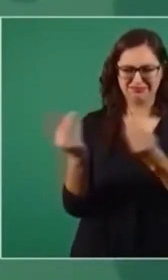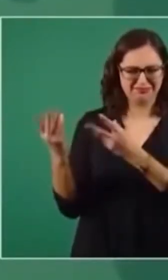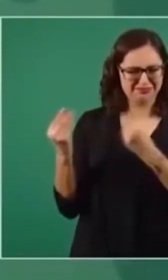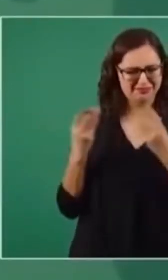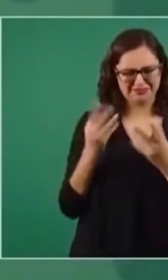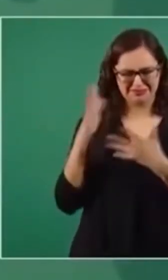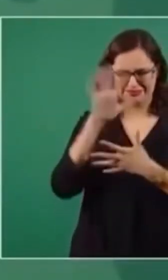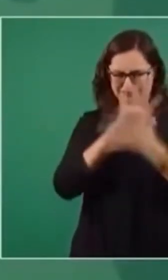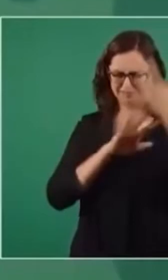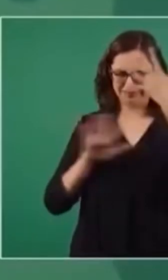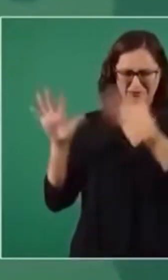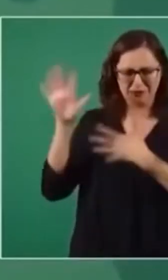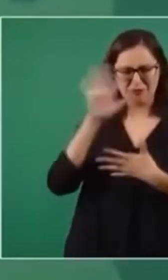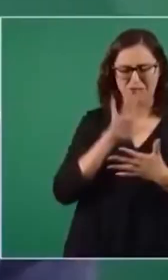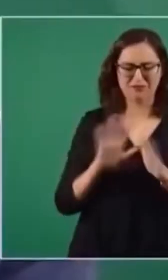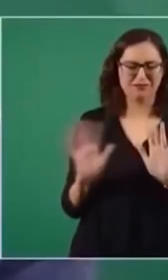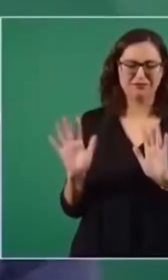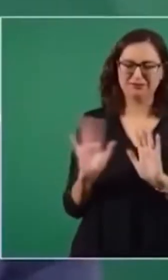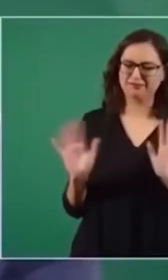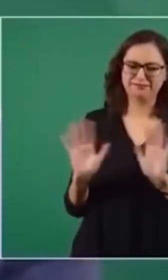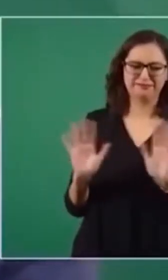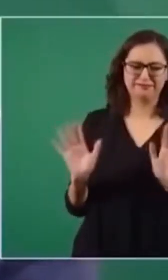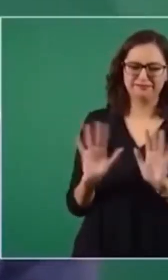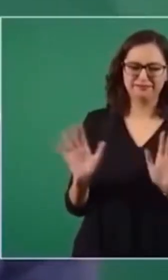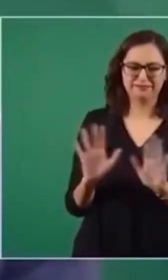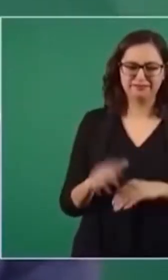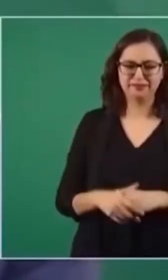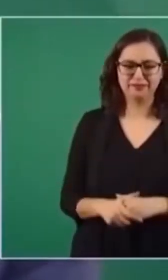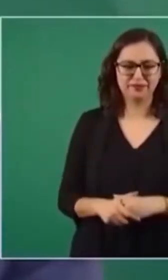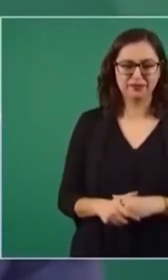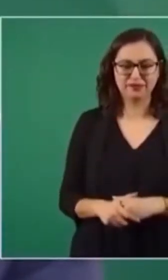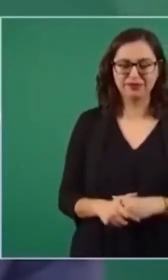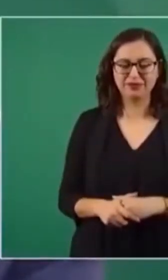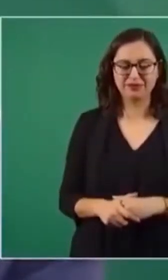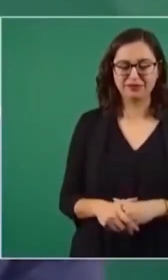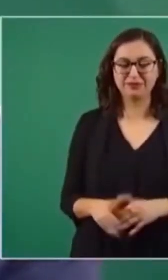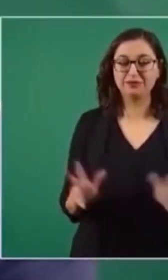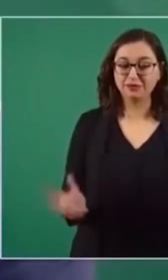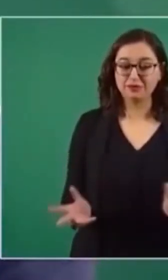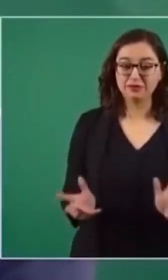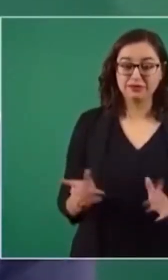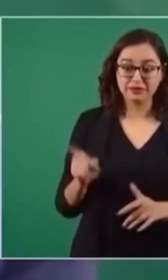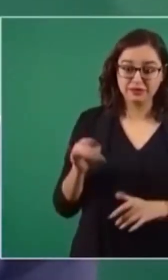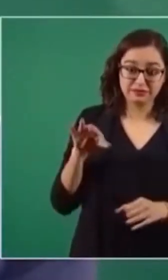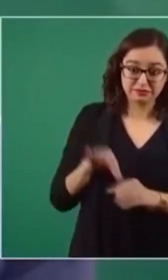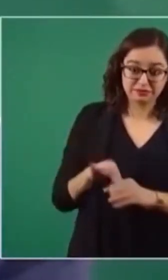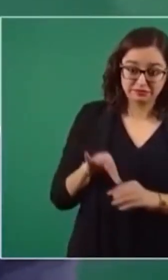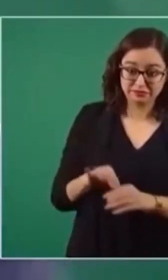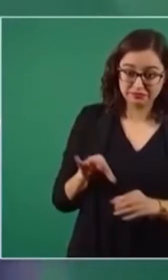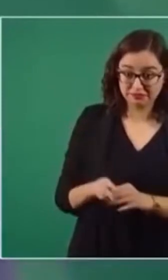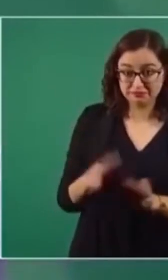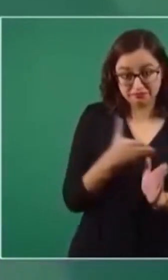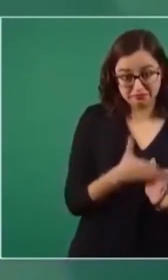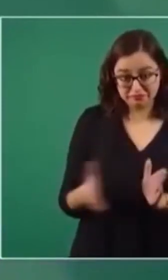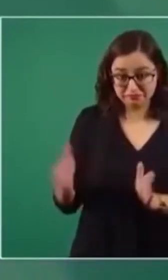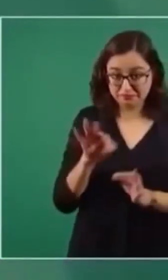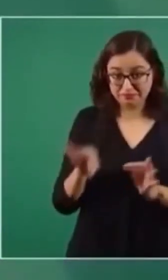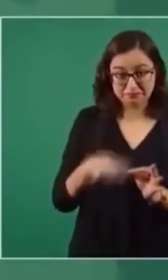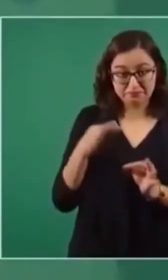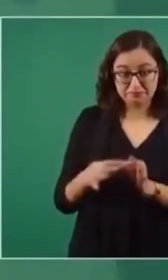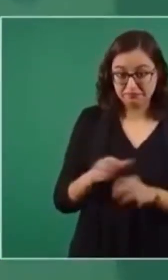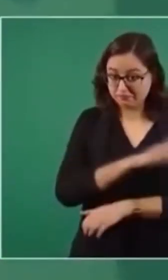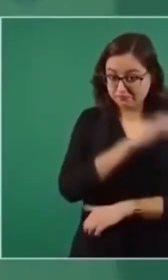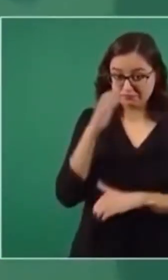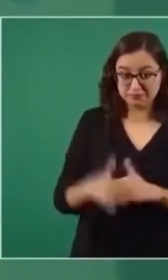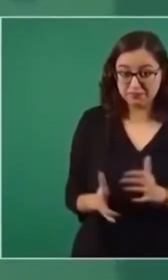cosas, que pase el proceso electoral, que termine el proceso electoral, que se califiquen